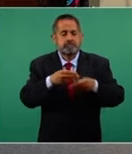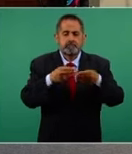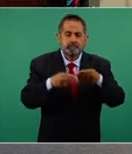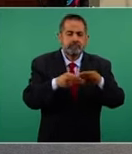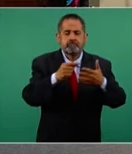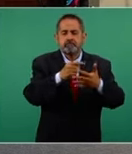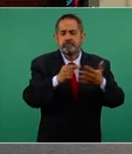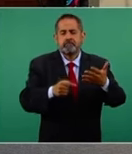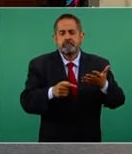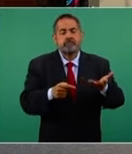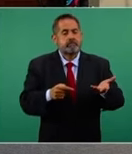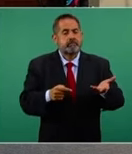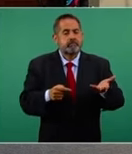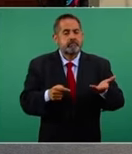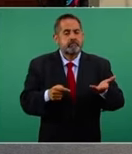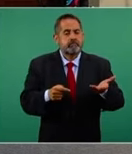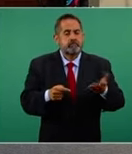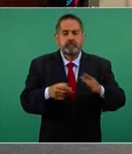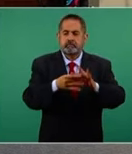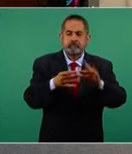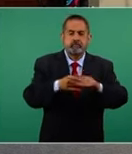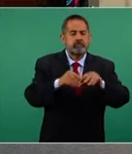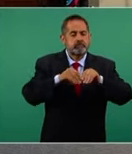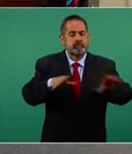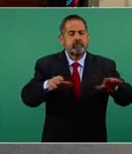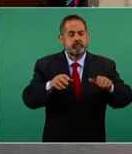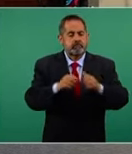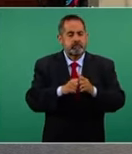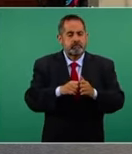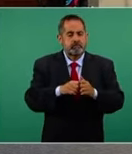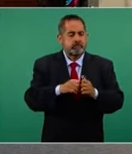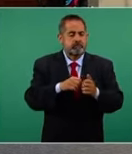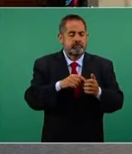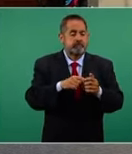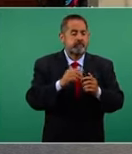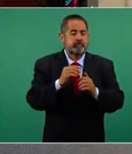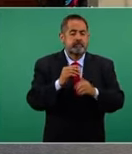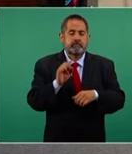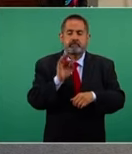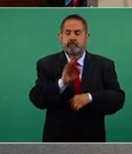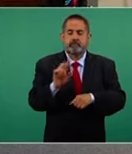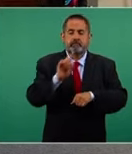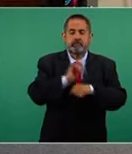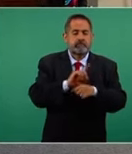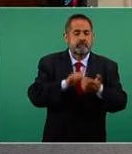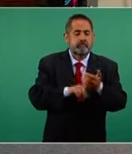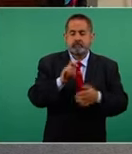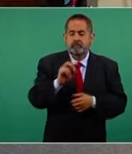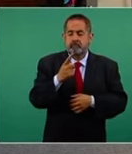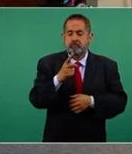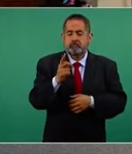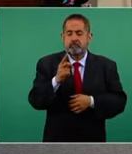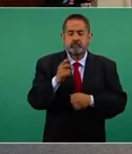informativo con vigencia al 31 de diciembre del 18.